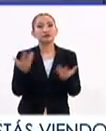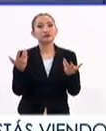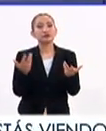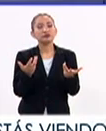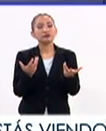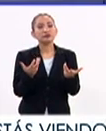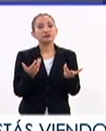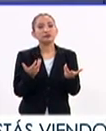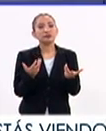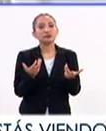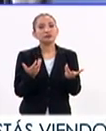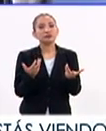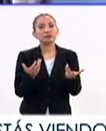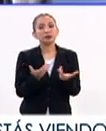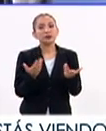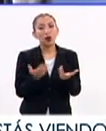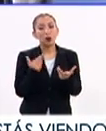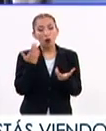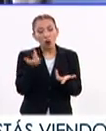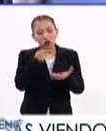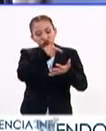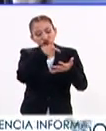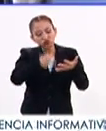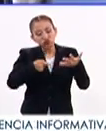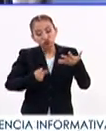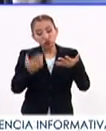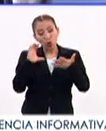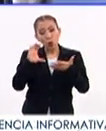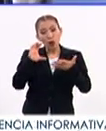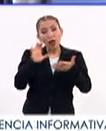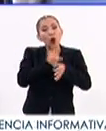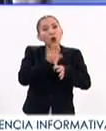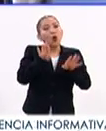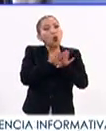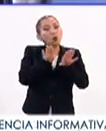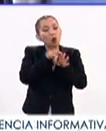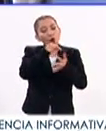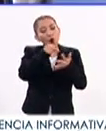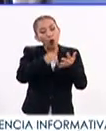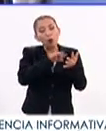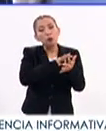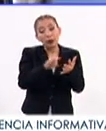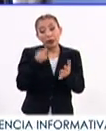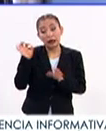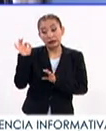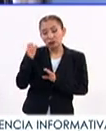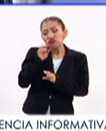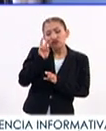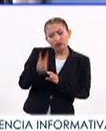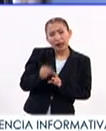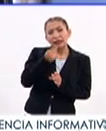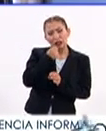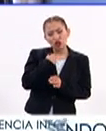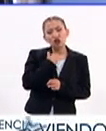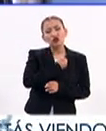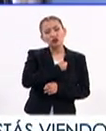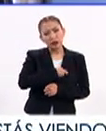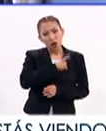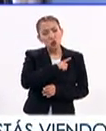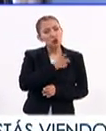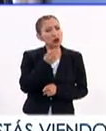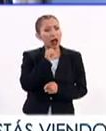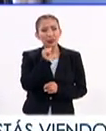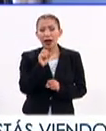medidas y dentro de estas medidas podemos tener niños sanos, libres de infección o